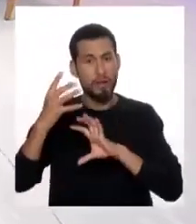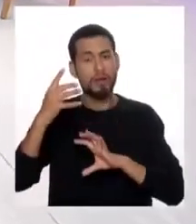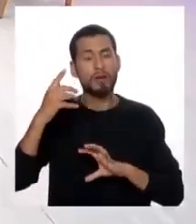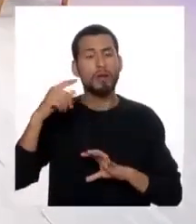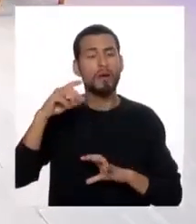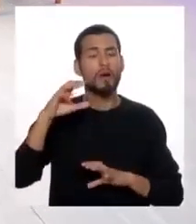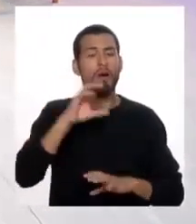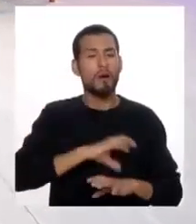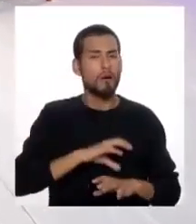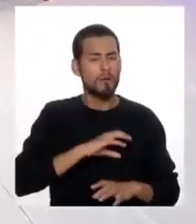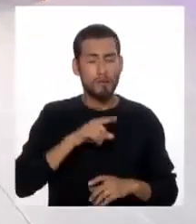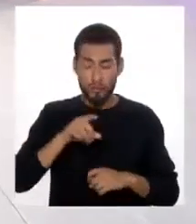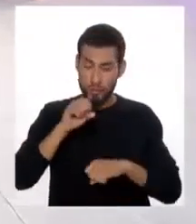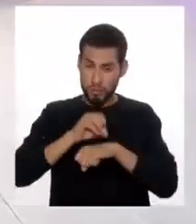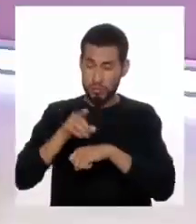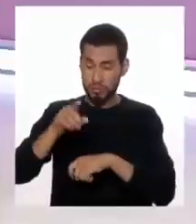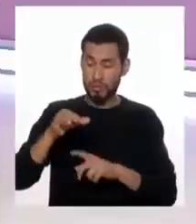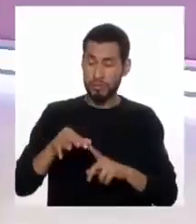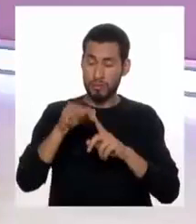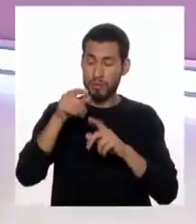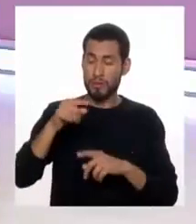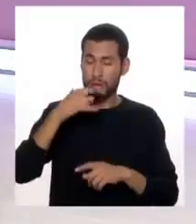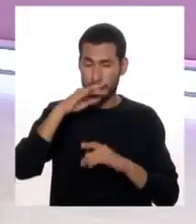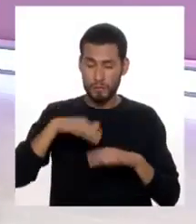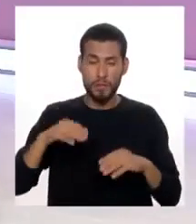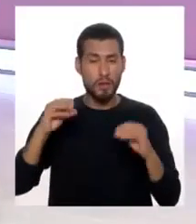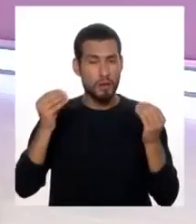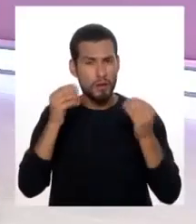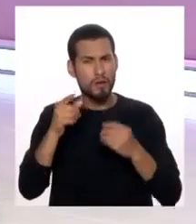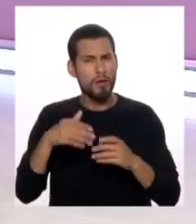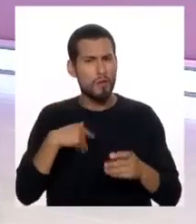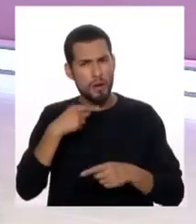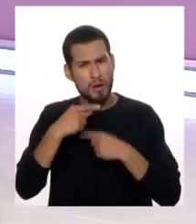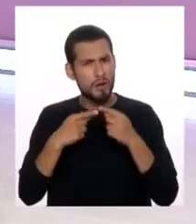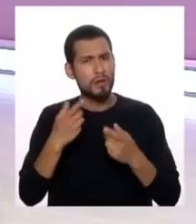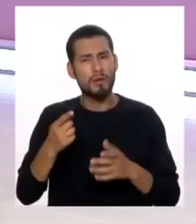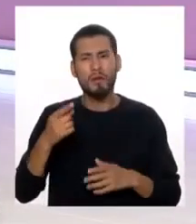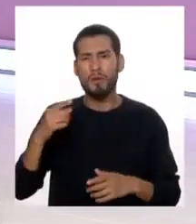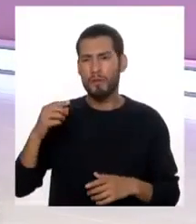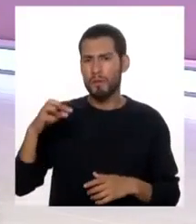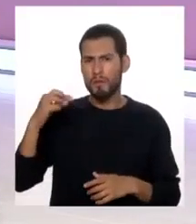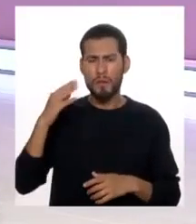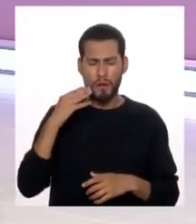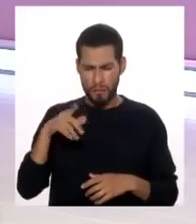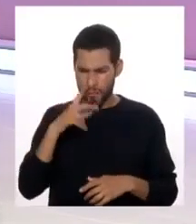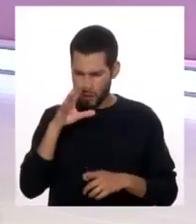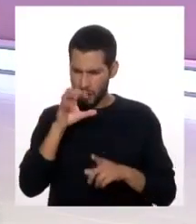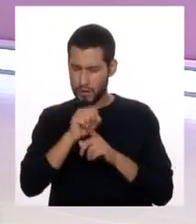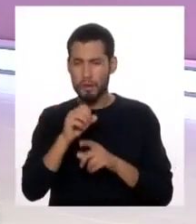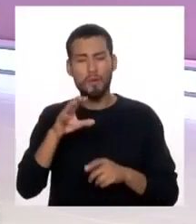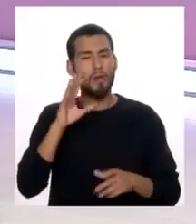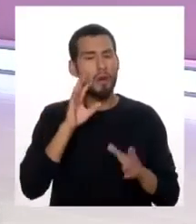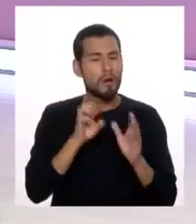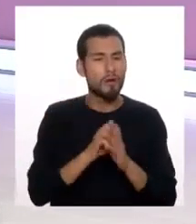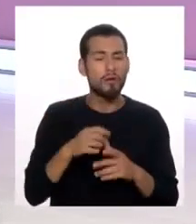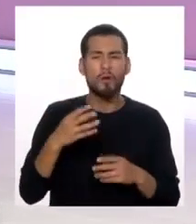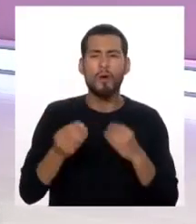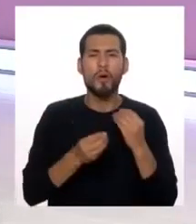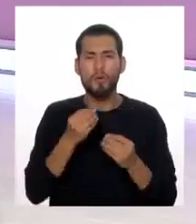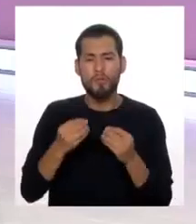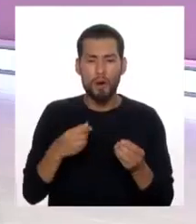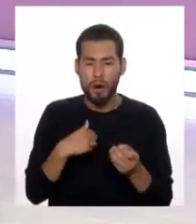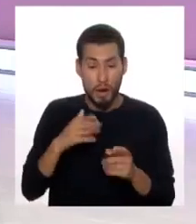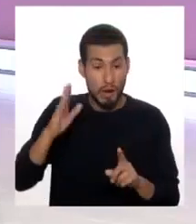¿Y hay algún tipo, usted como especialista en niños y adolescentes, que nos pueda decir que el padre pueda tomar alerta para, porque, por ejemplo, cómo abordarla,